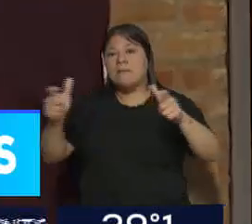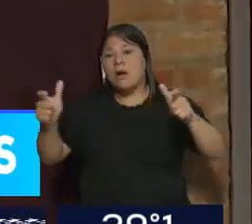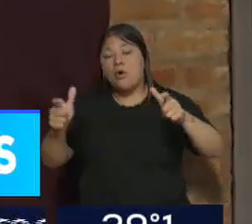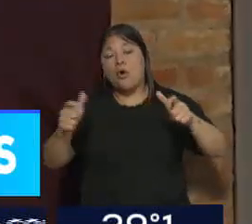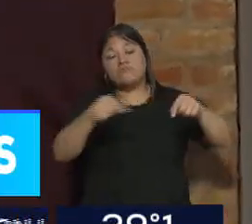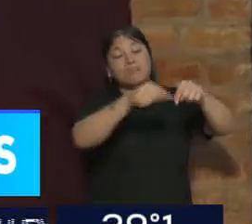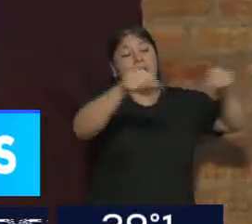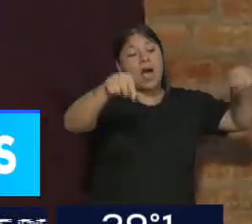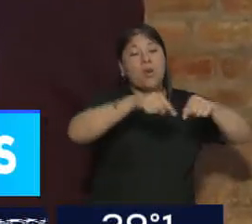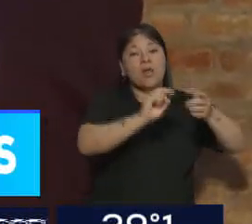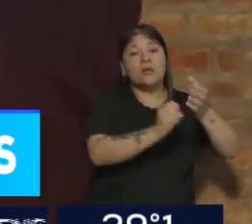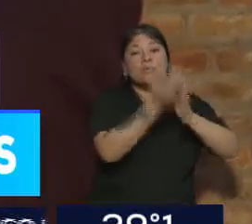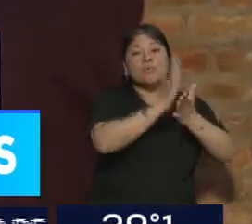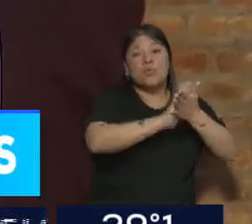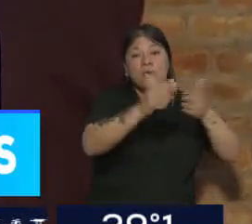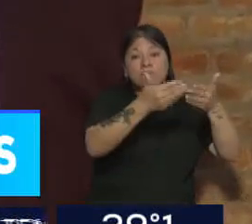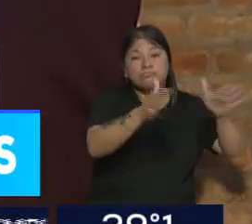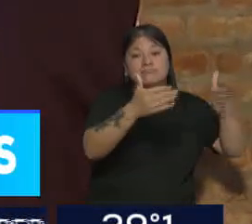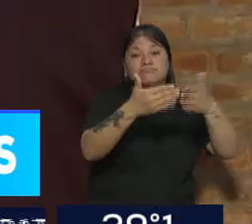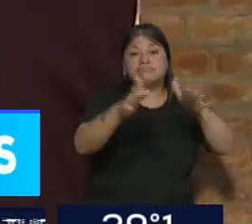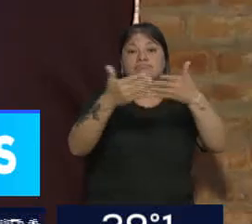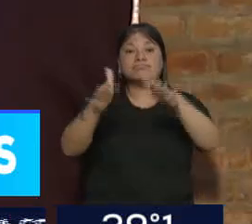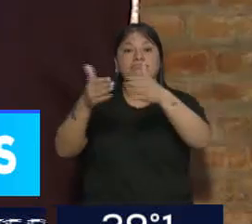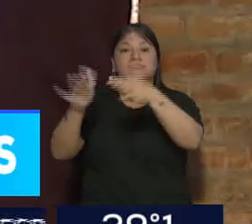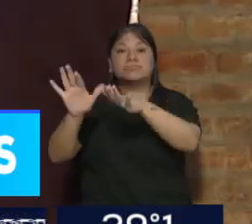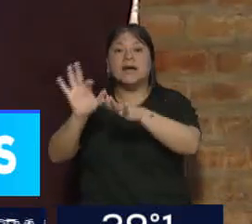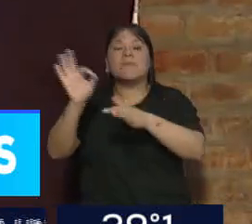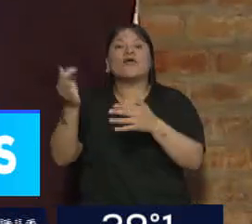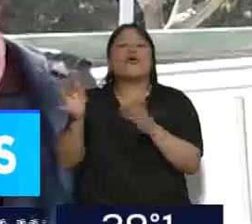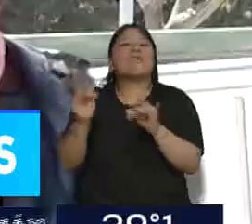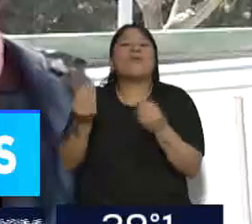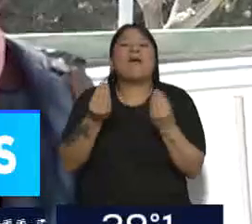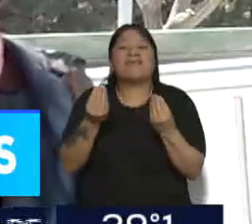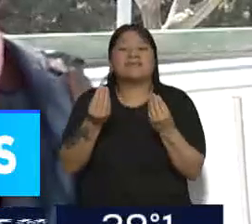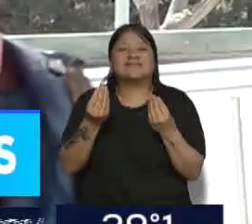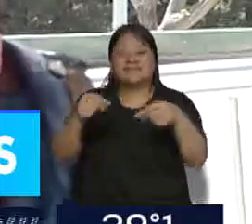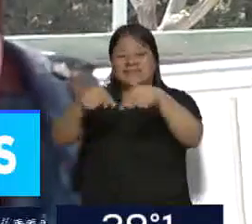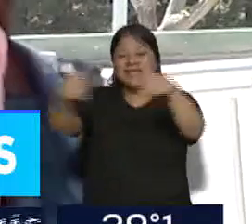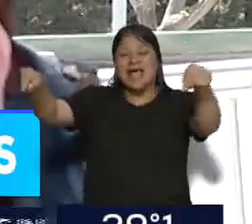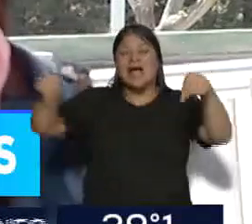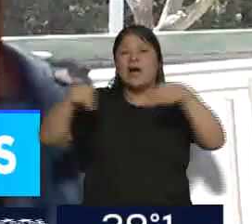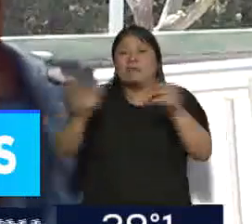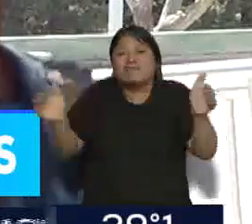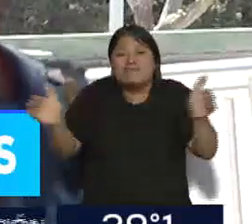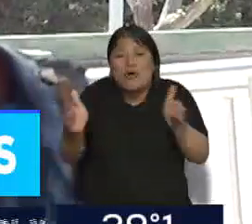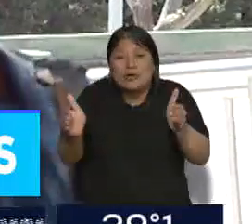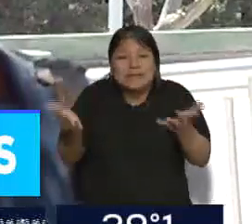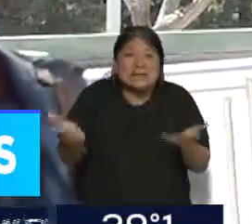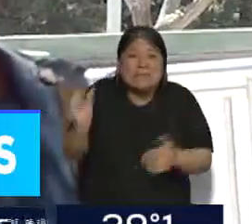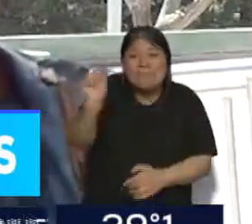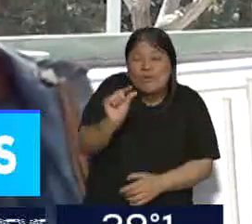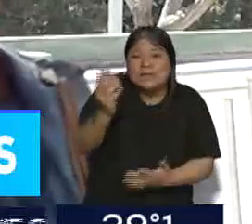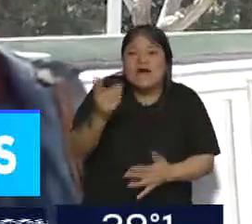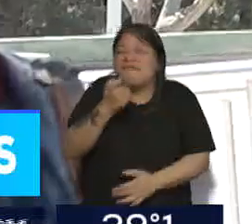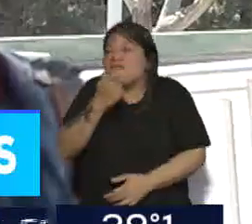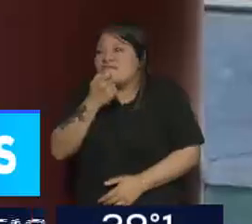opción, la complejidad mayor es justamente la disponibilidad que tienen en cuanto a cursos los colegios y no